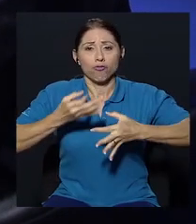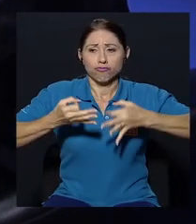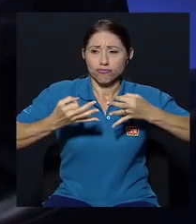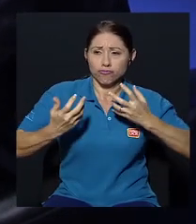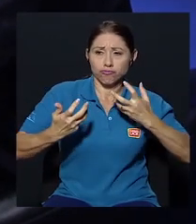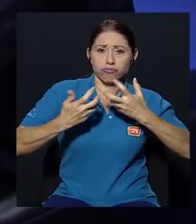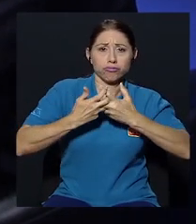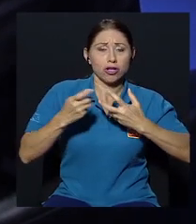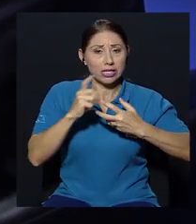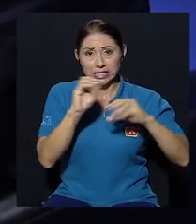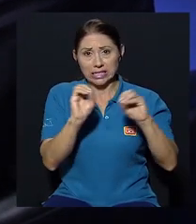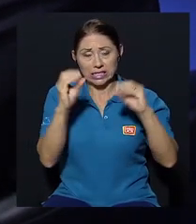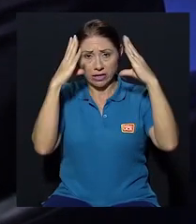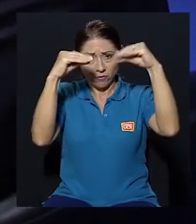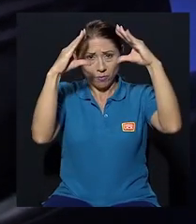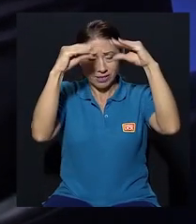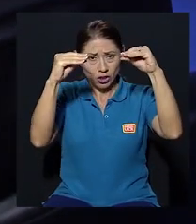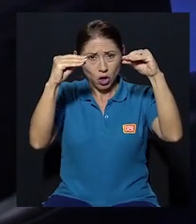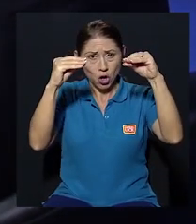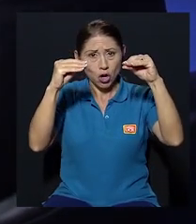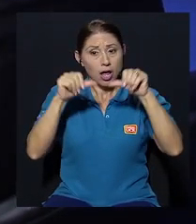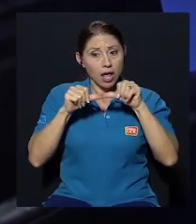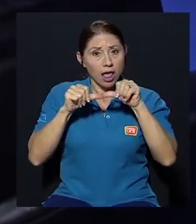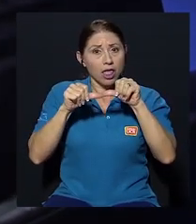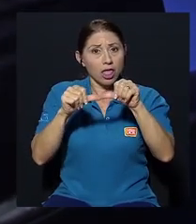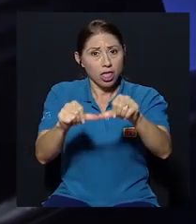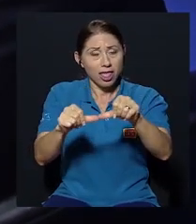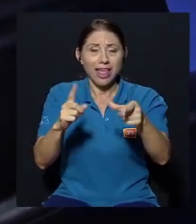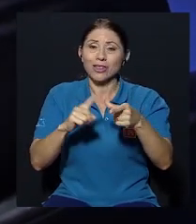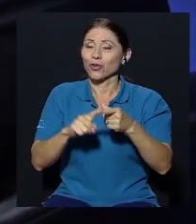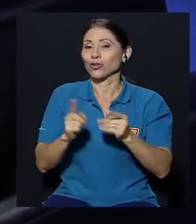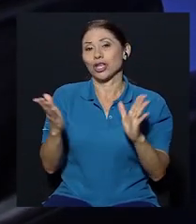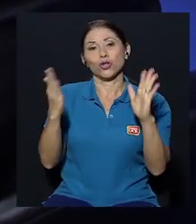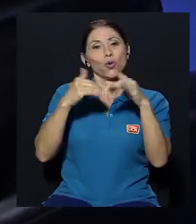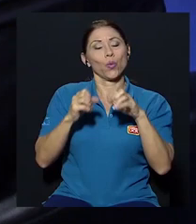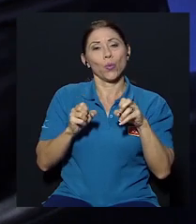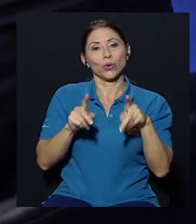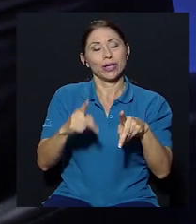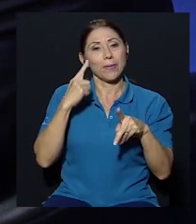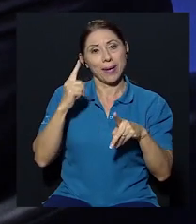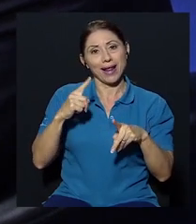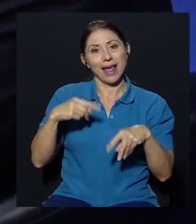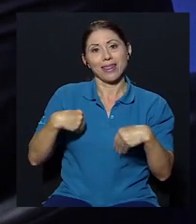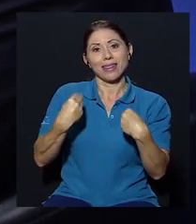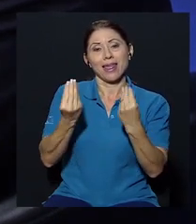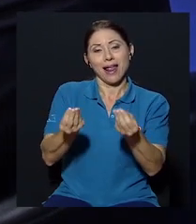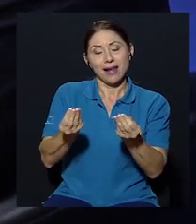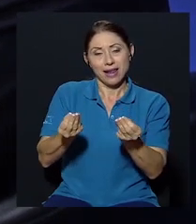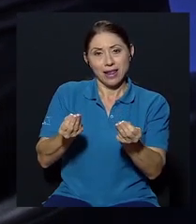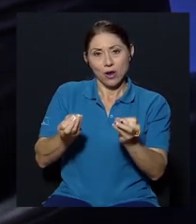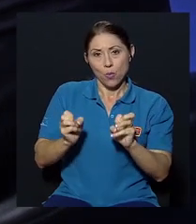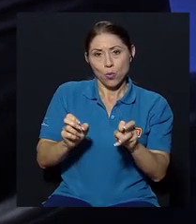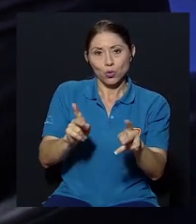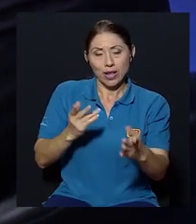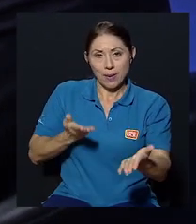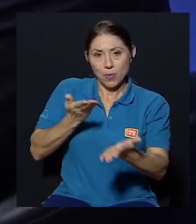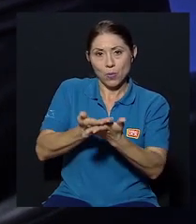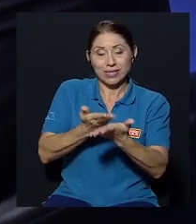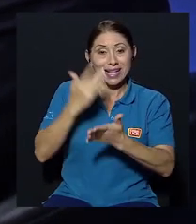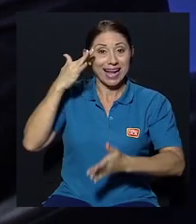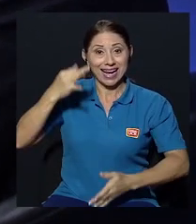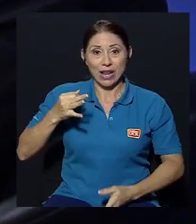elocuente desinformado es el que prevalece no condujo a que se le diera más espacio a la